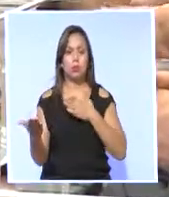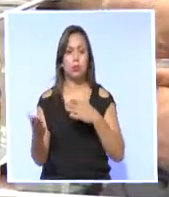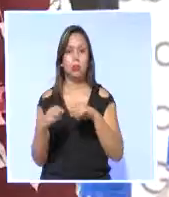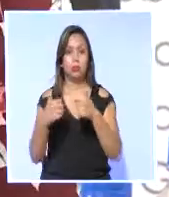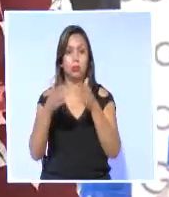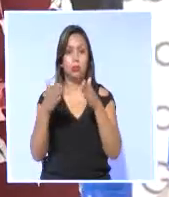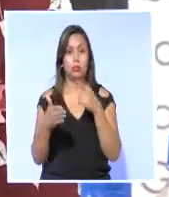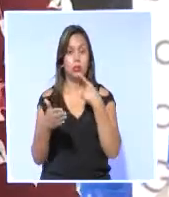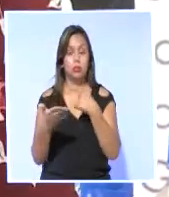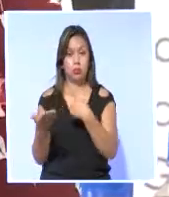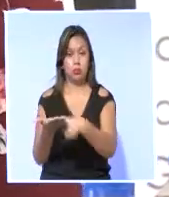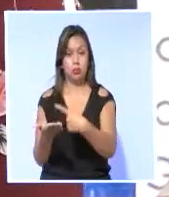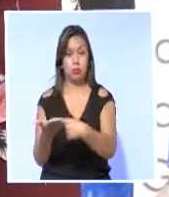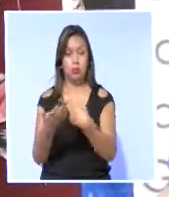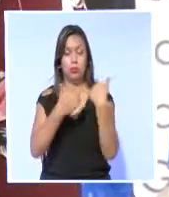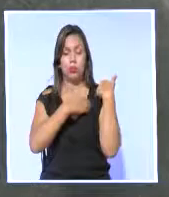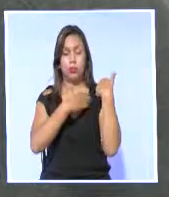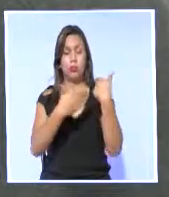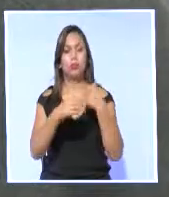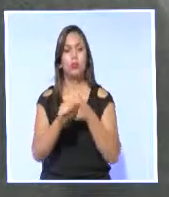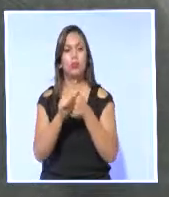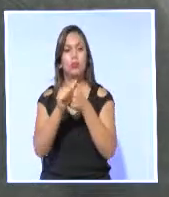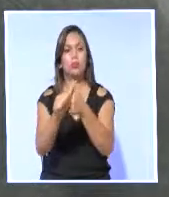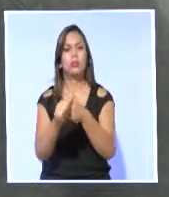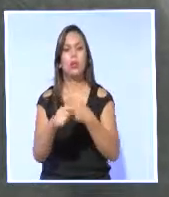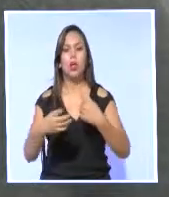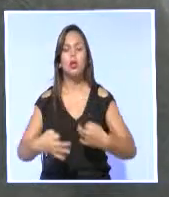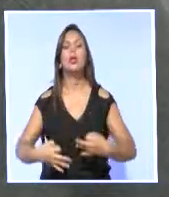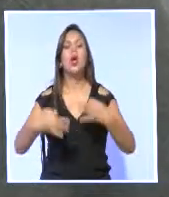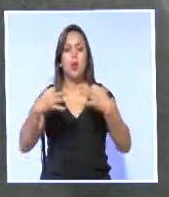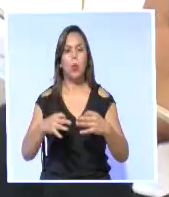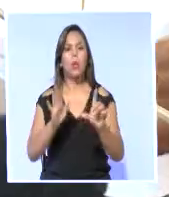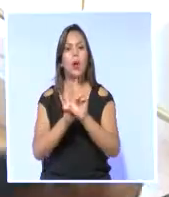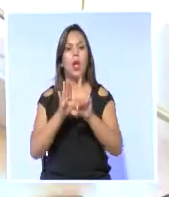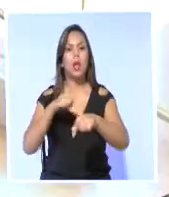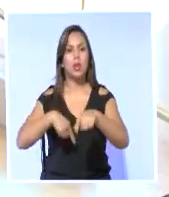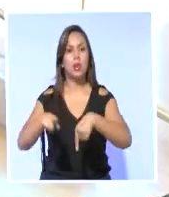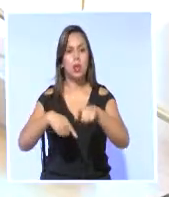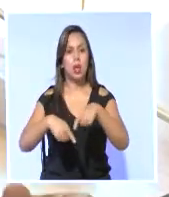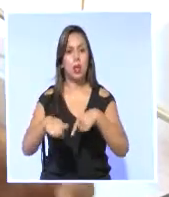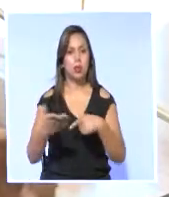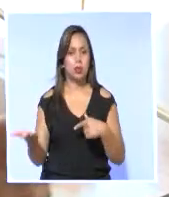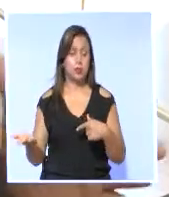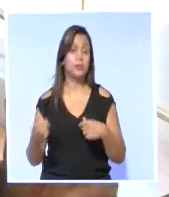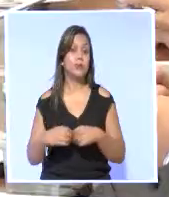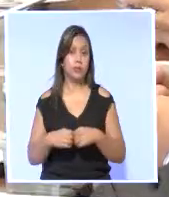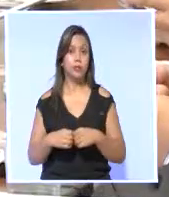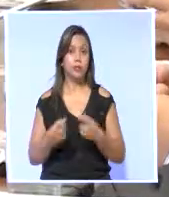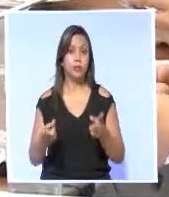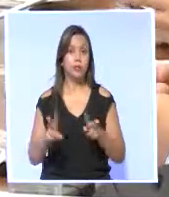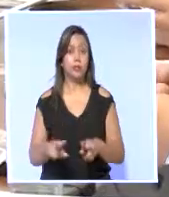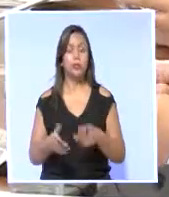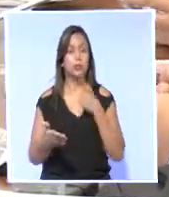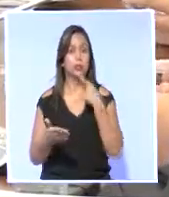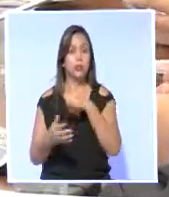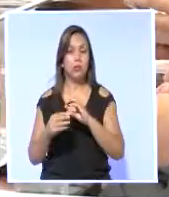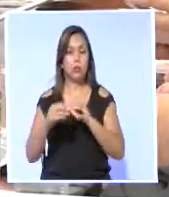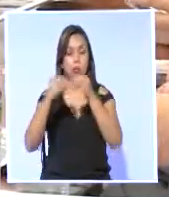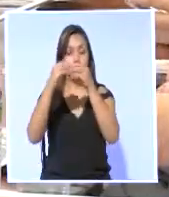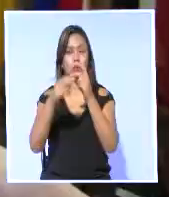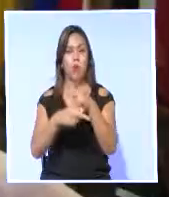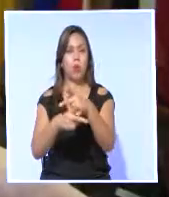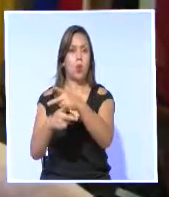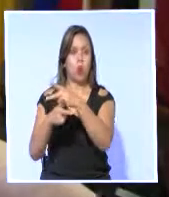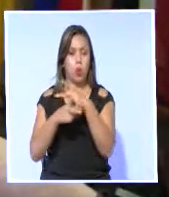agregó que la mesa se encargará de dar seguimiento para que se cumpla la Ley de Tránsito y Transporte Terrestre, que manda que se conforme un Consejo